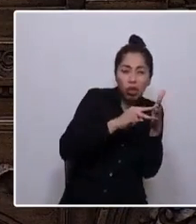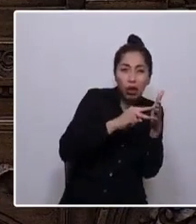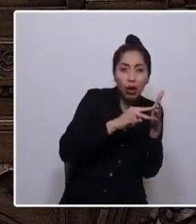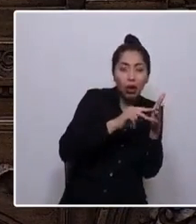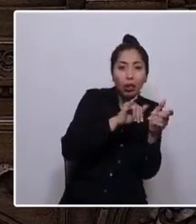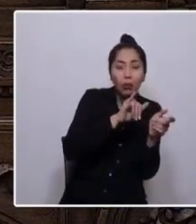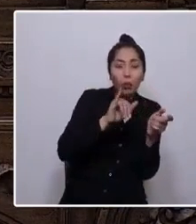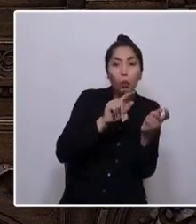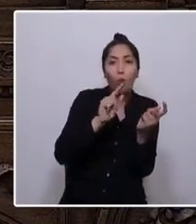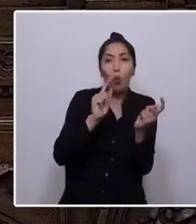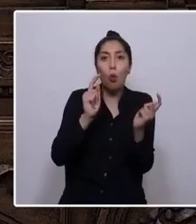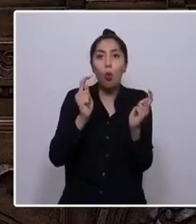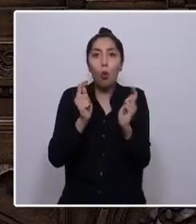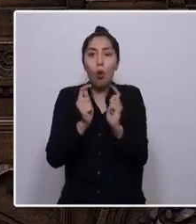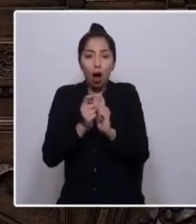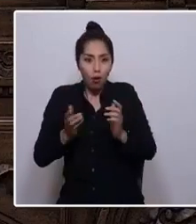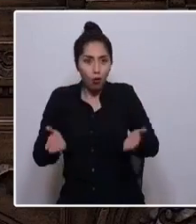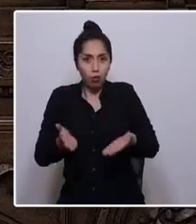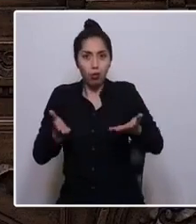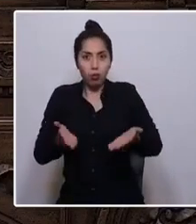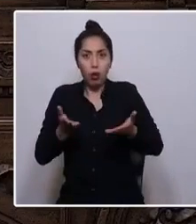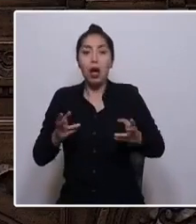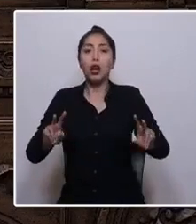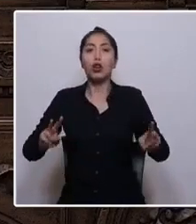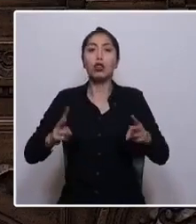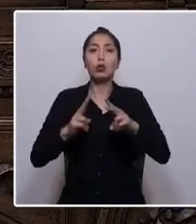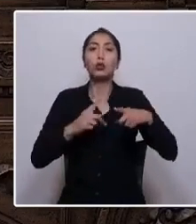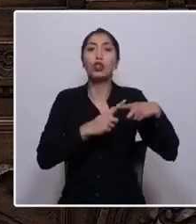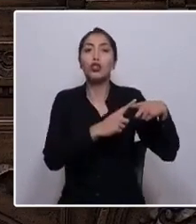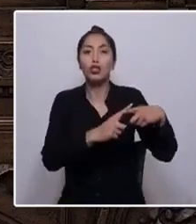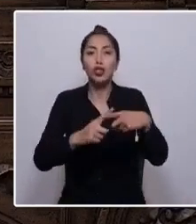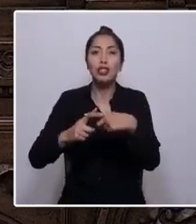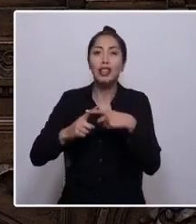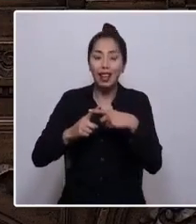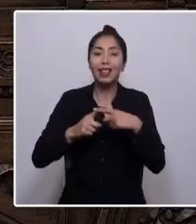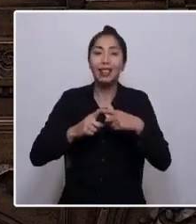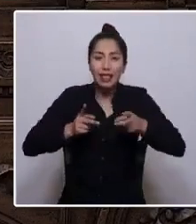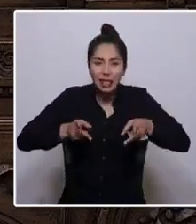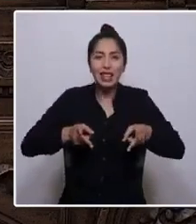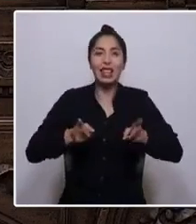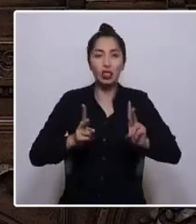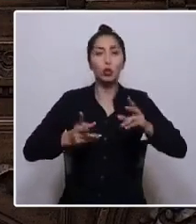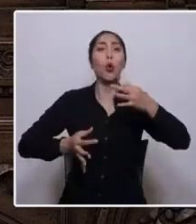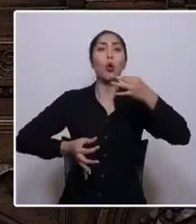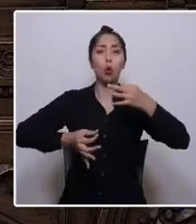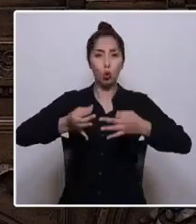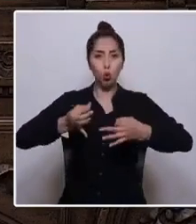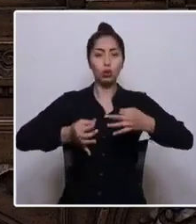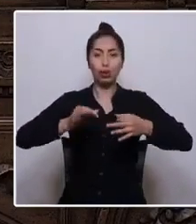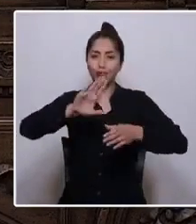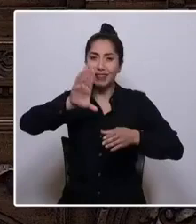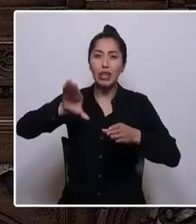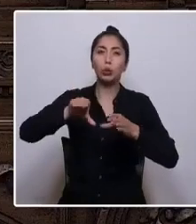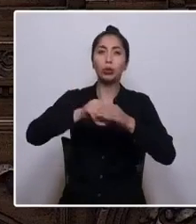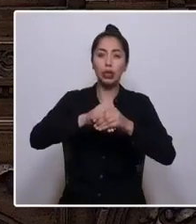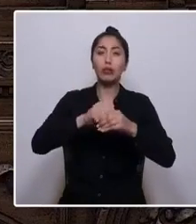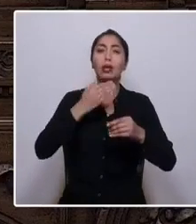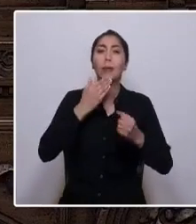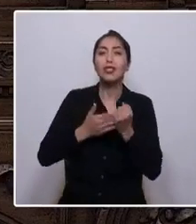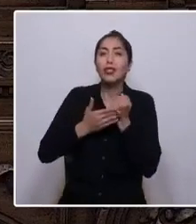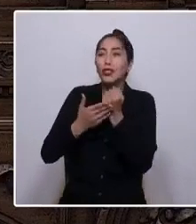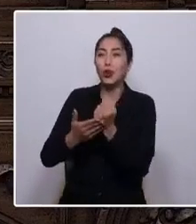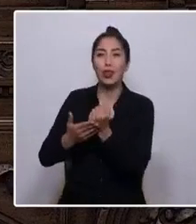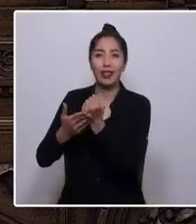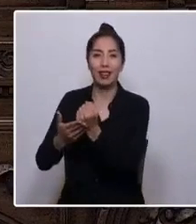nos impulsa a la construcción de una sociedad de derechos, justa, inclusiva y solidaria.